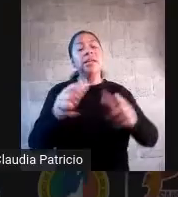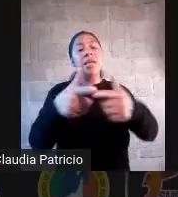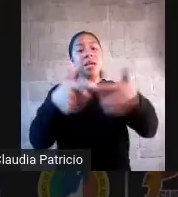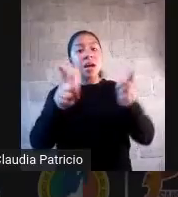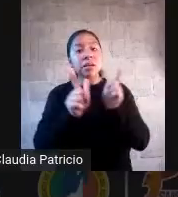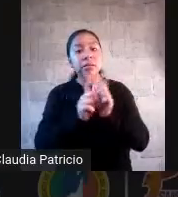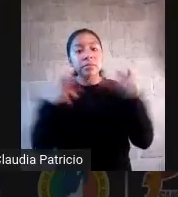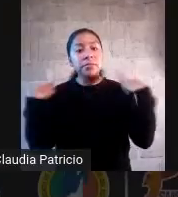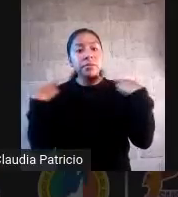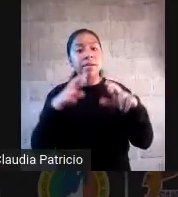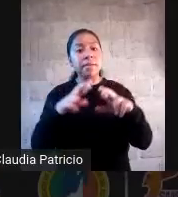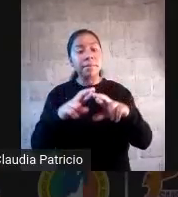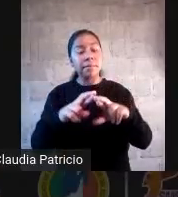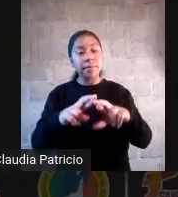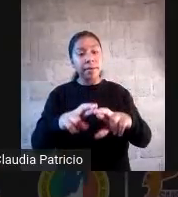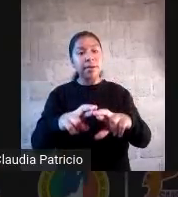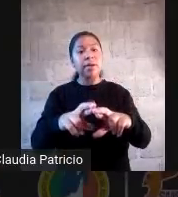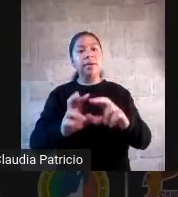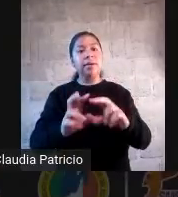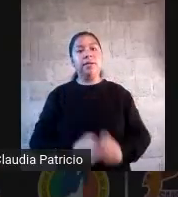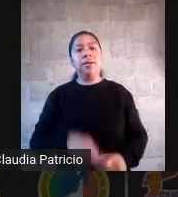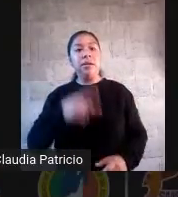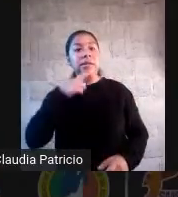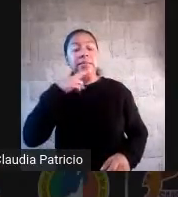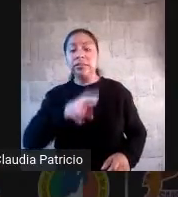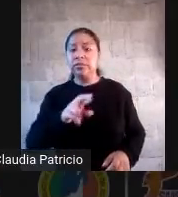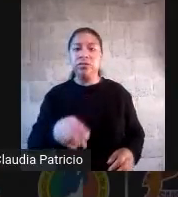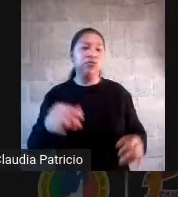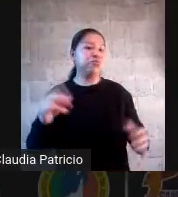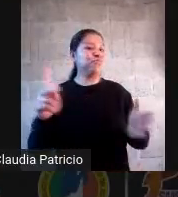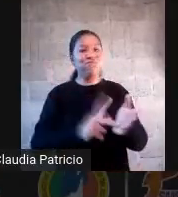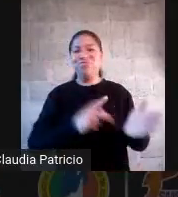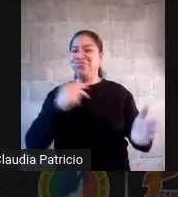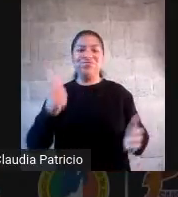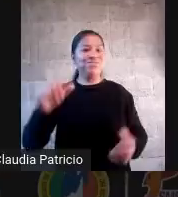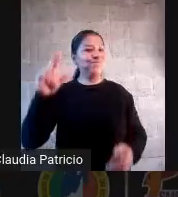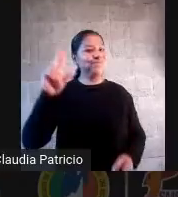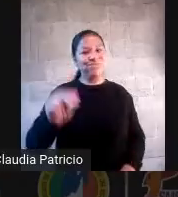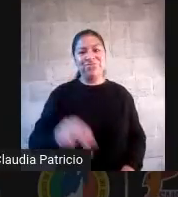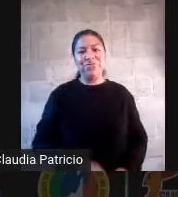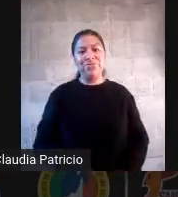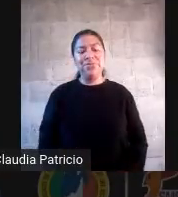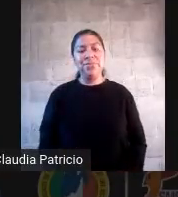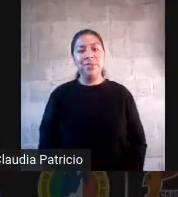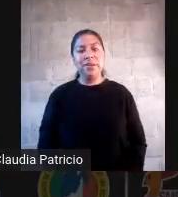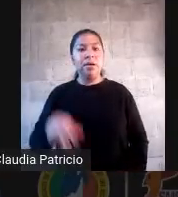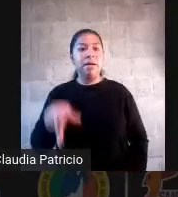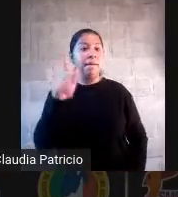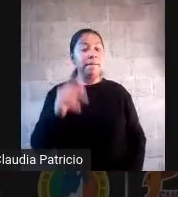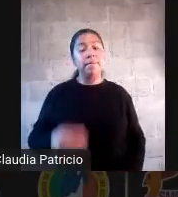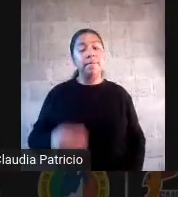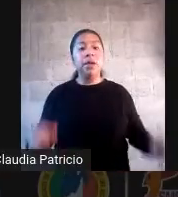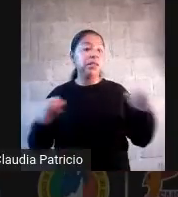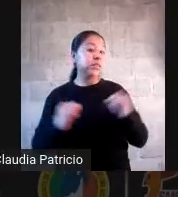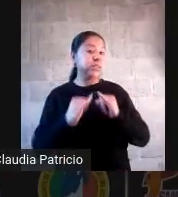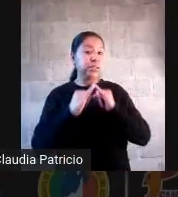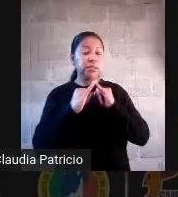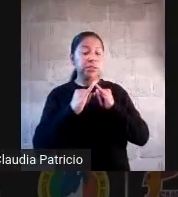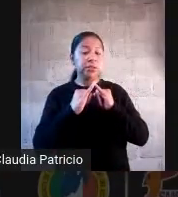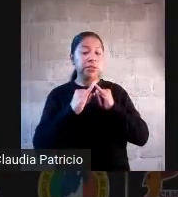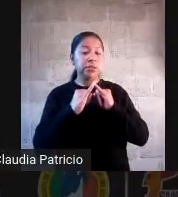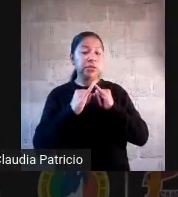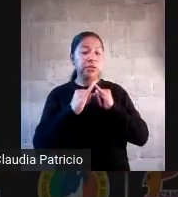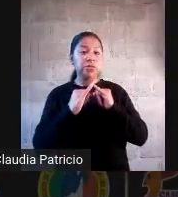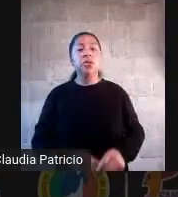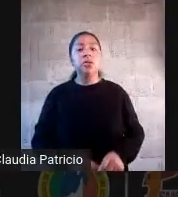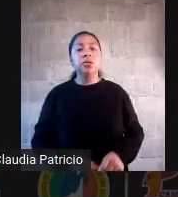no vuelvan a salir así. Y en donde nos atoramos la mayoría de las instituciones es en la toma de decisiones, porque nos pueden estar